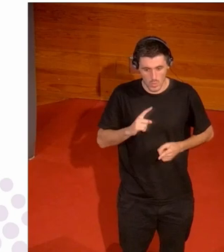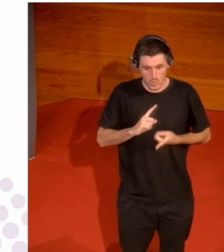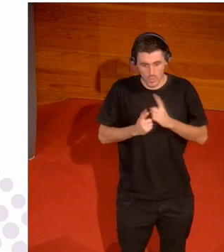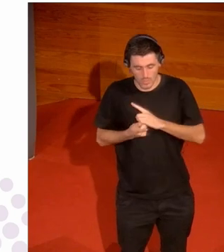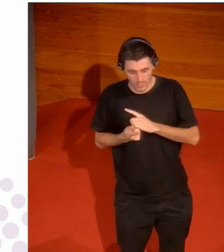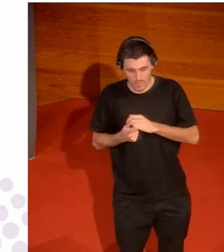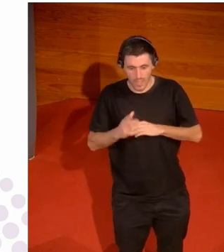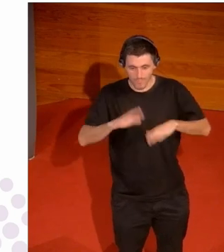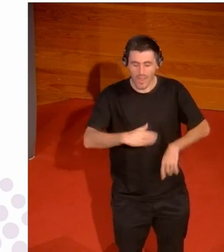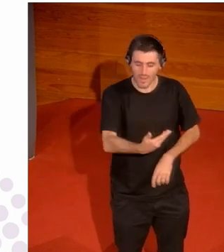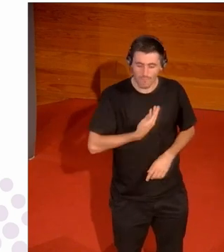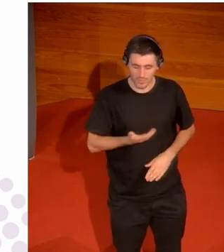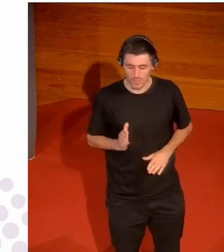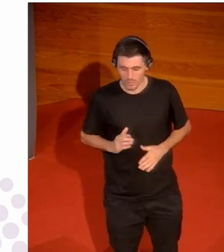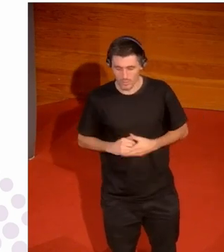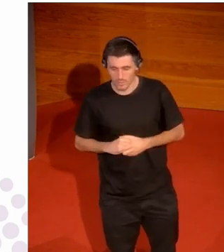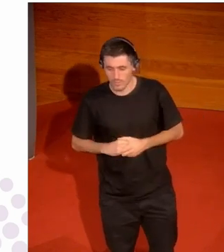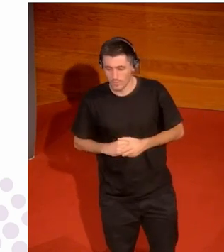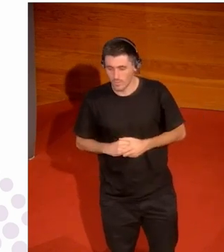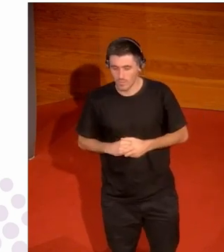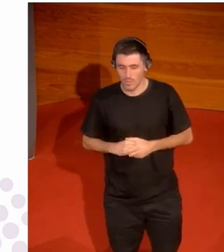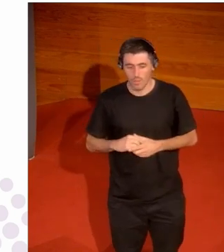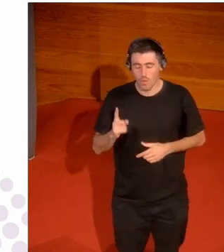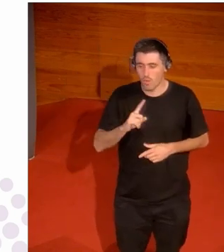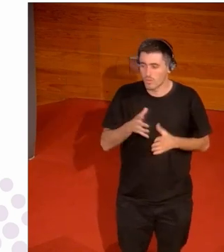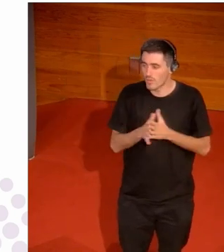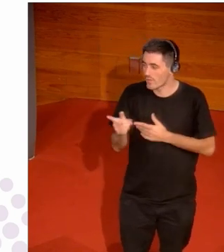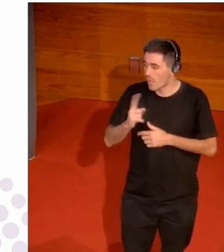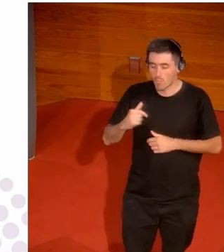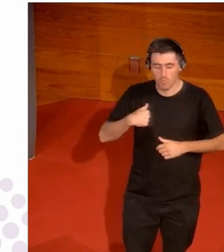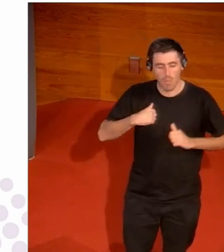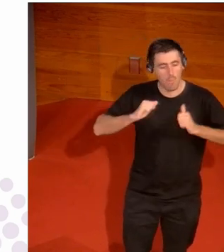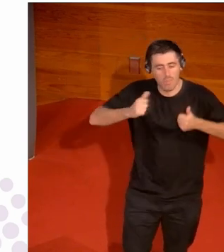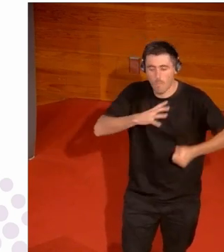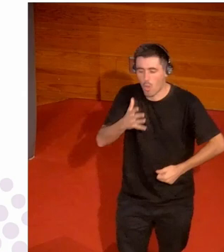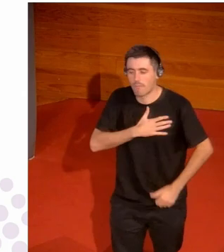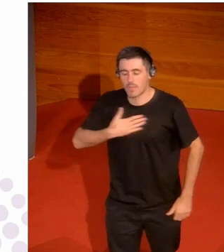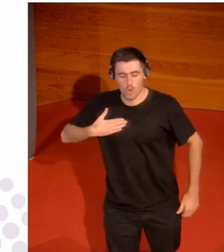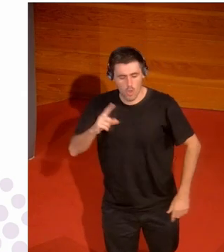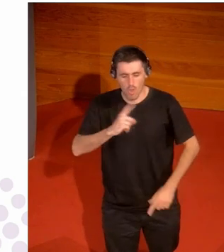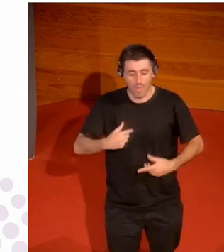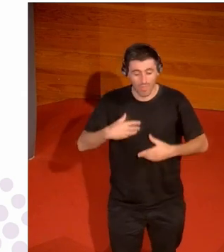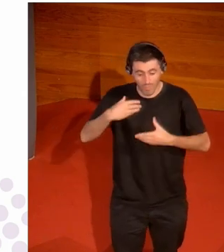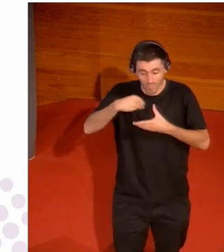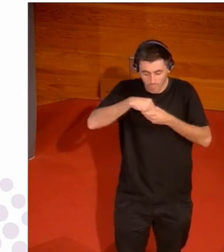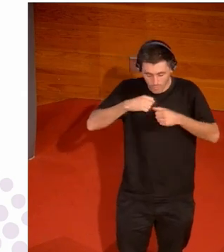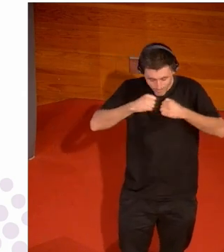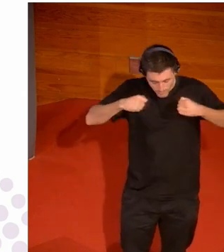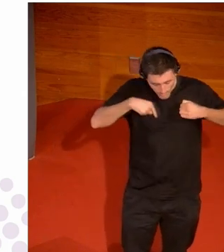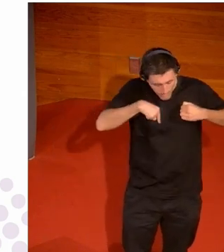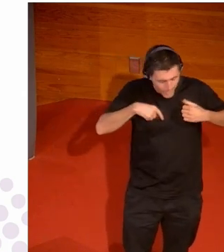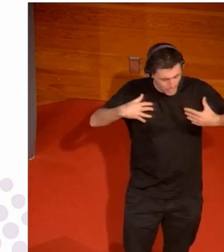daña daña los y no es voy y empiezo porque yo o sea detrás de eso hay mucho sufrimiento es que estamos hablando de seres